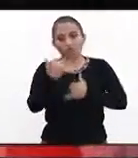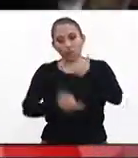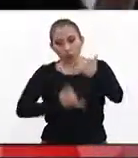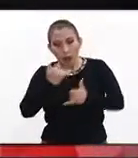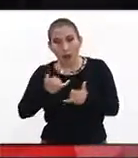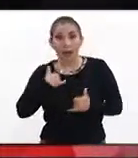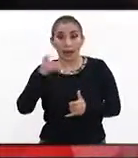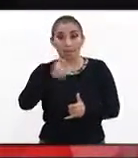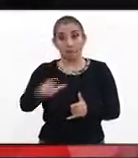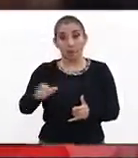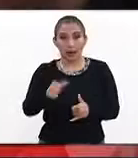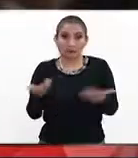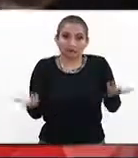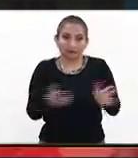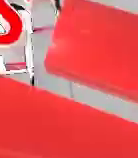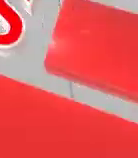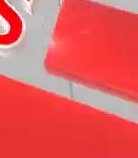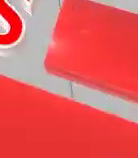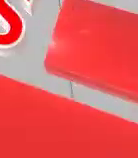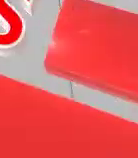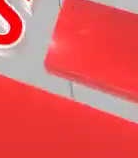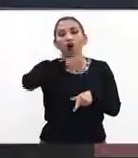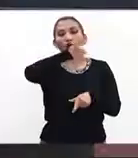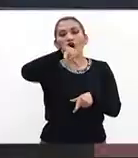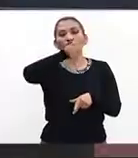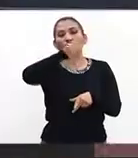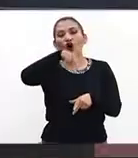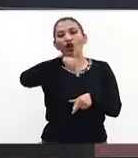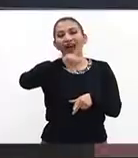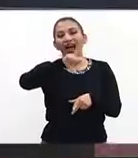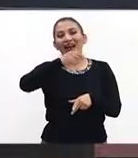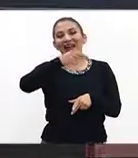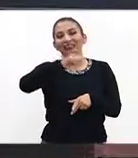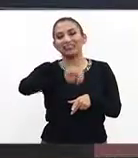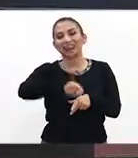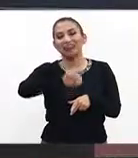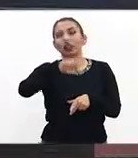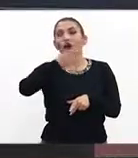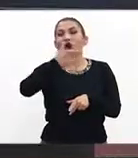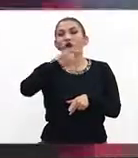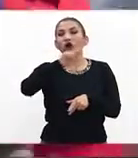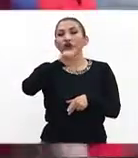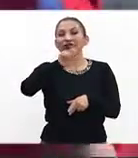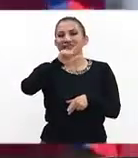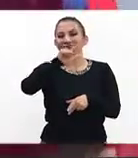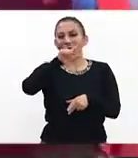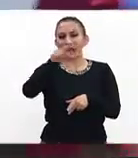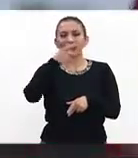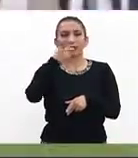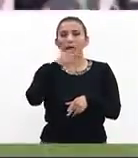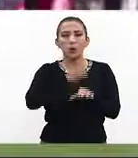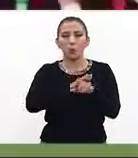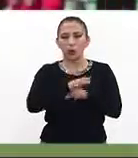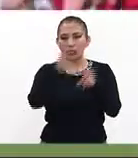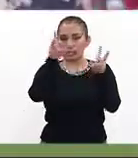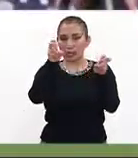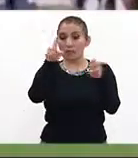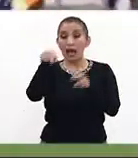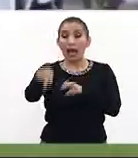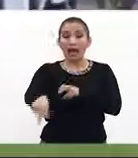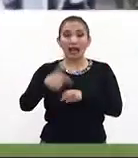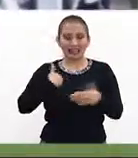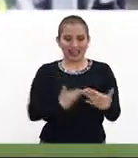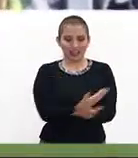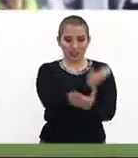y desquite el sueldo, y el futbolista Jonathan González pues también ha dado de qué hablar después de que tiene, él nació